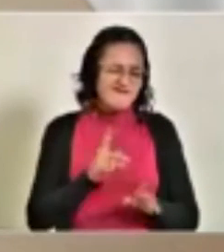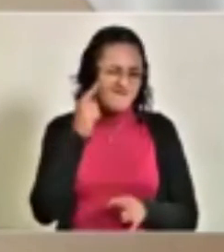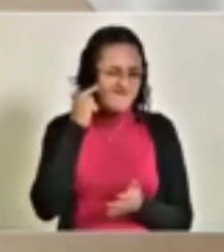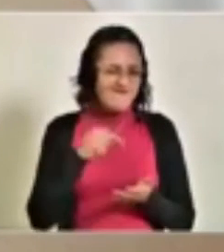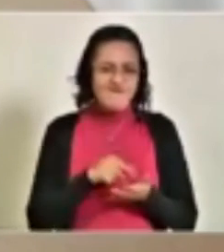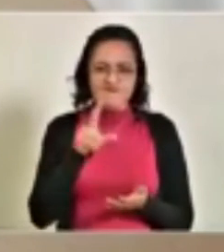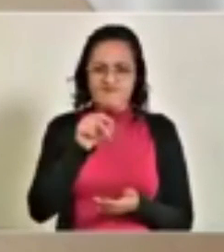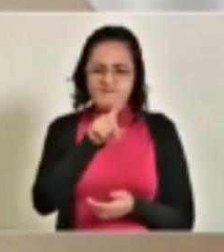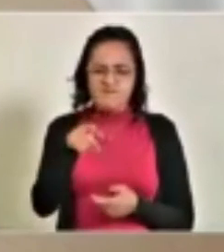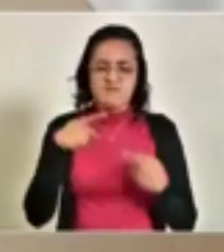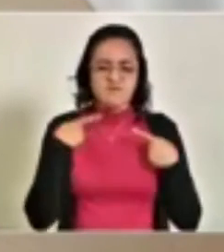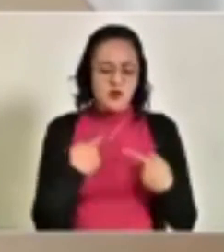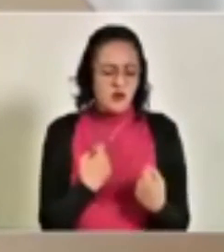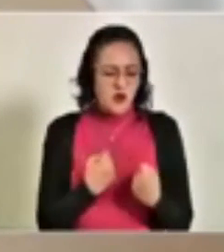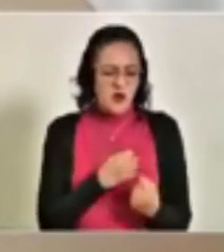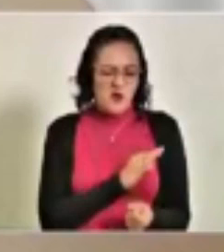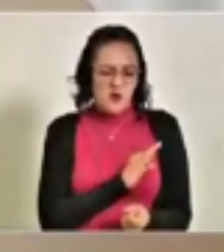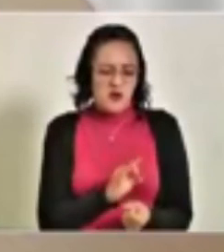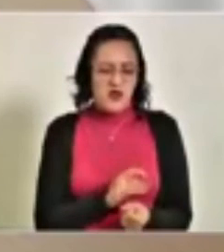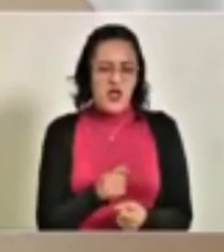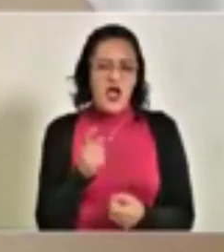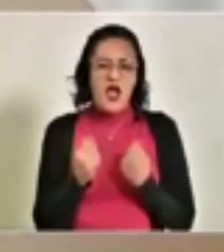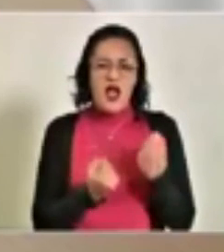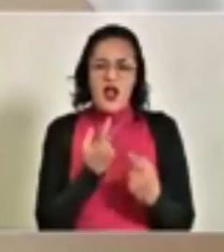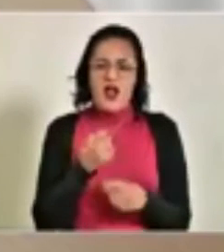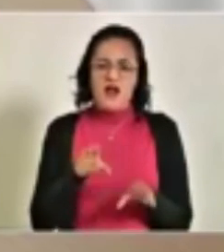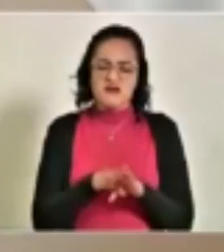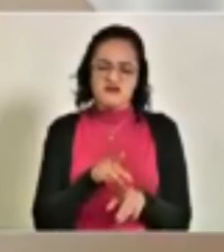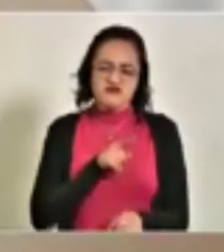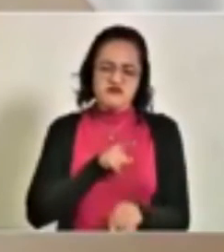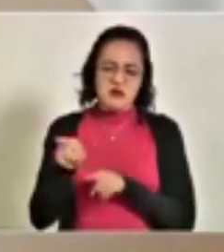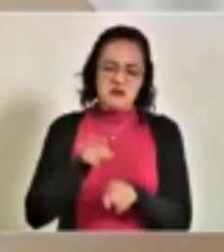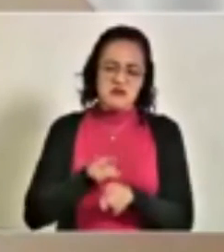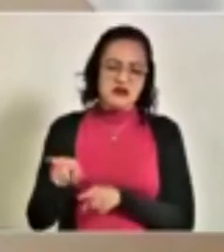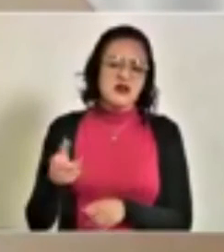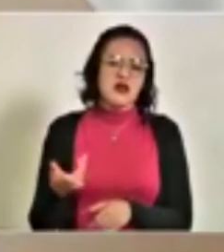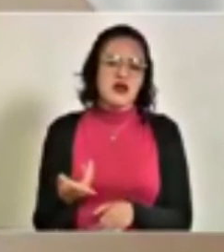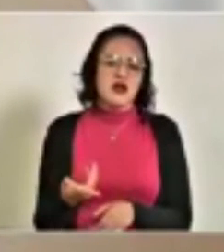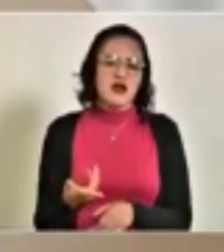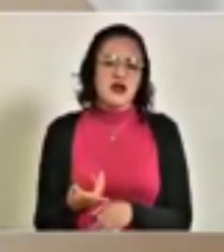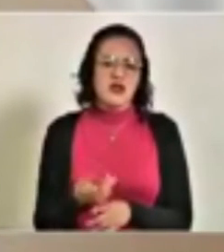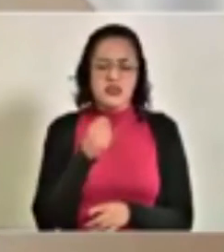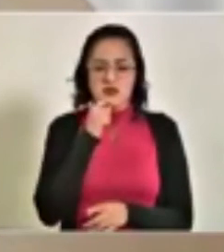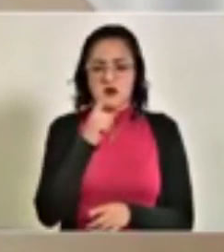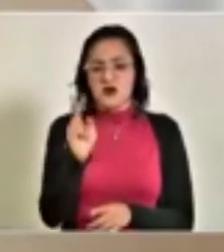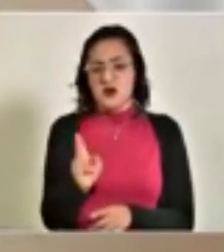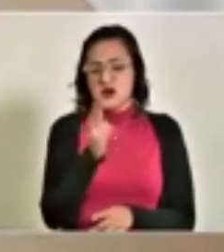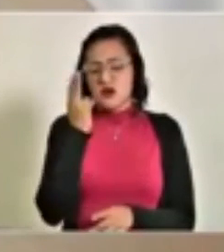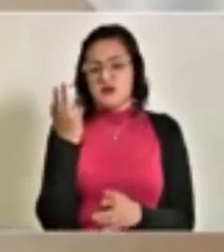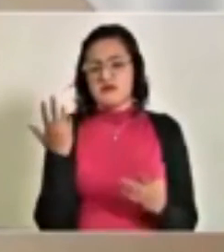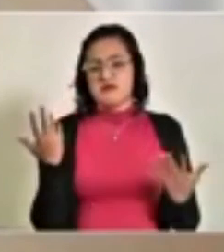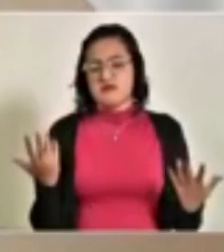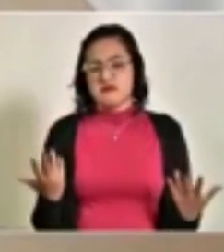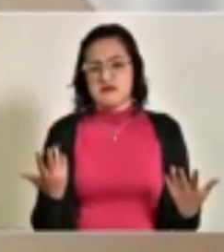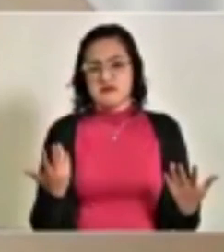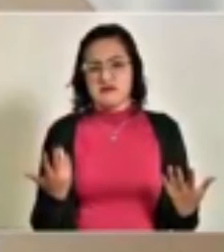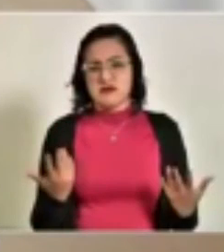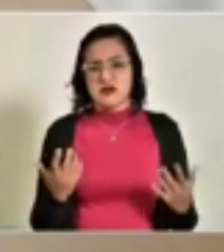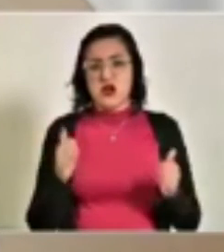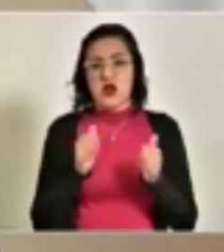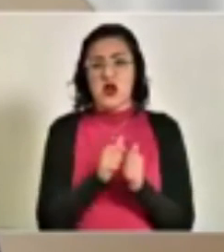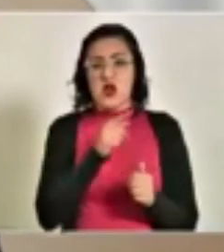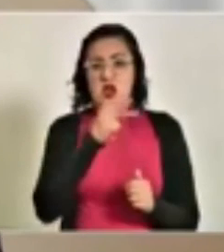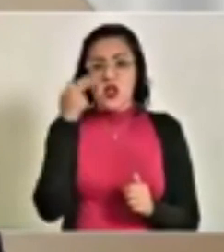descalificar un estudio de una universidad con